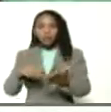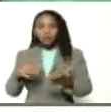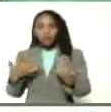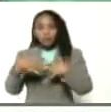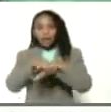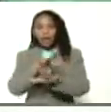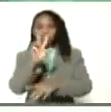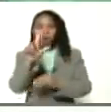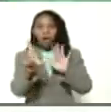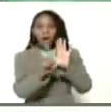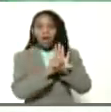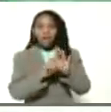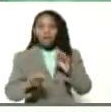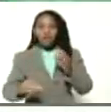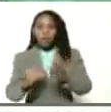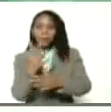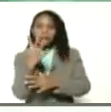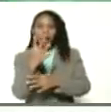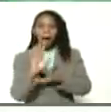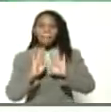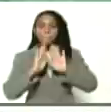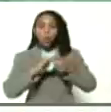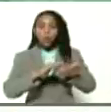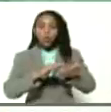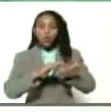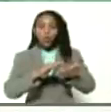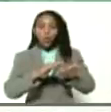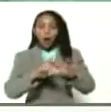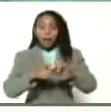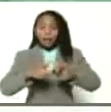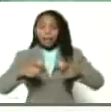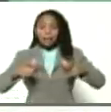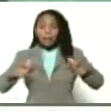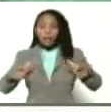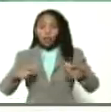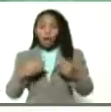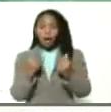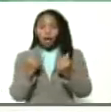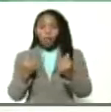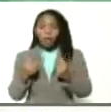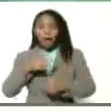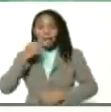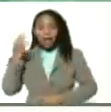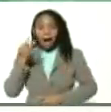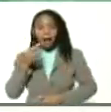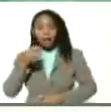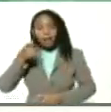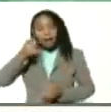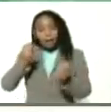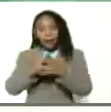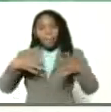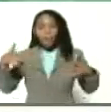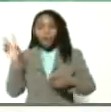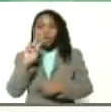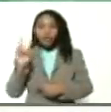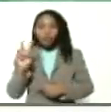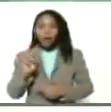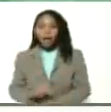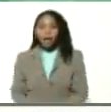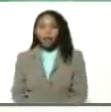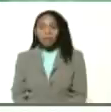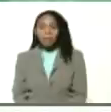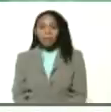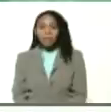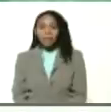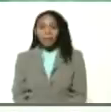fundamentales para apoyar el crecimiento de la economía real del campo venezolano, la producción de alimentos.